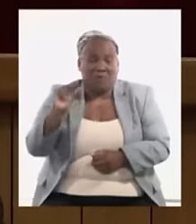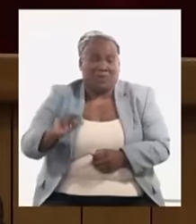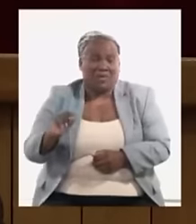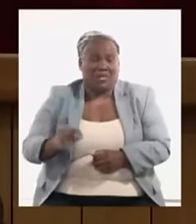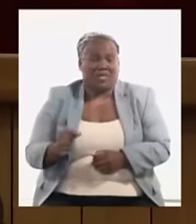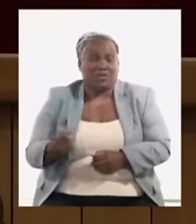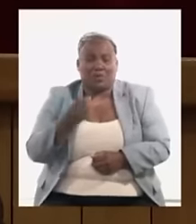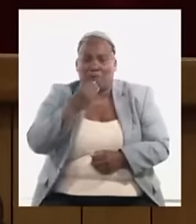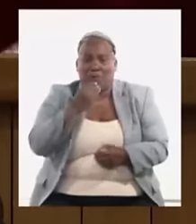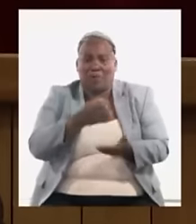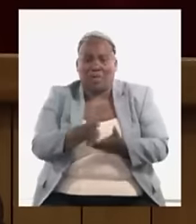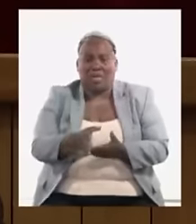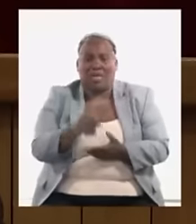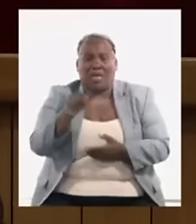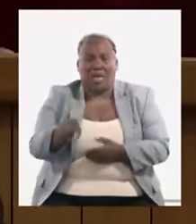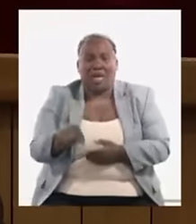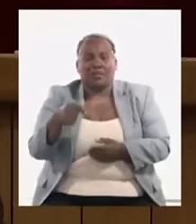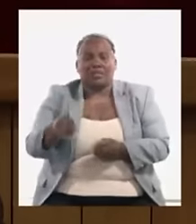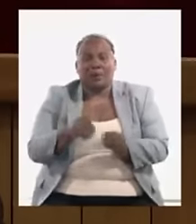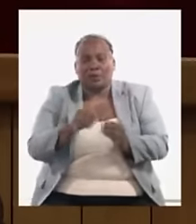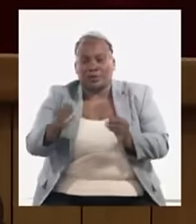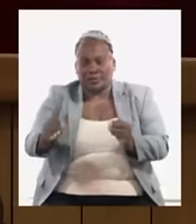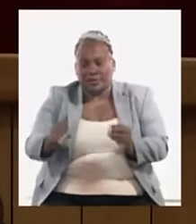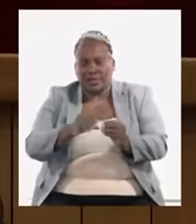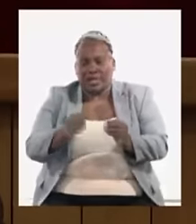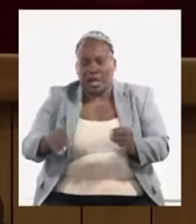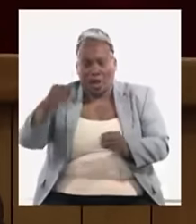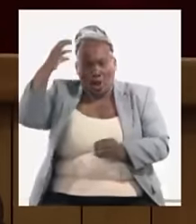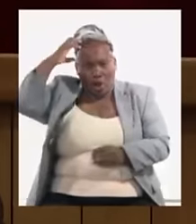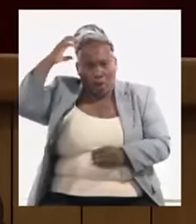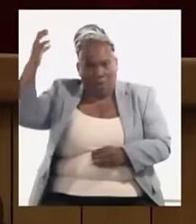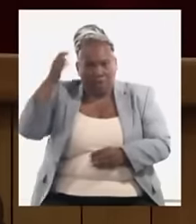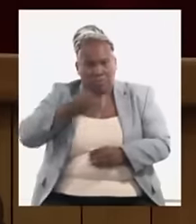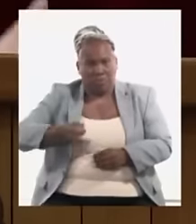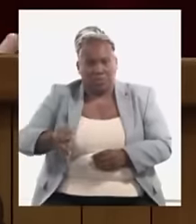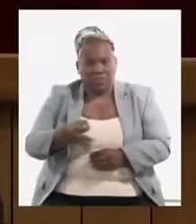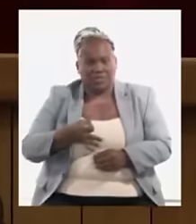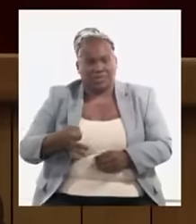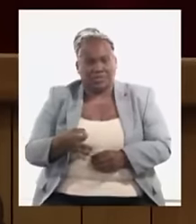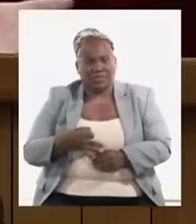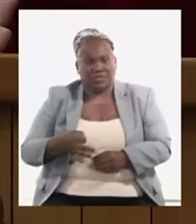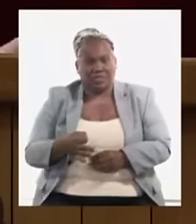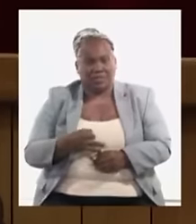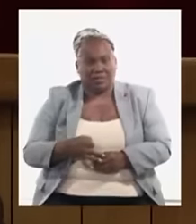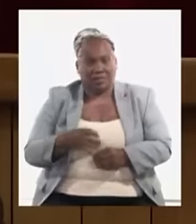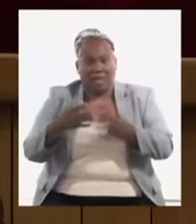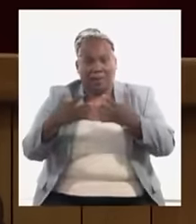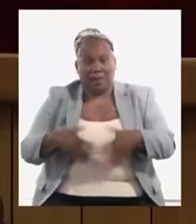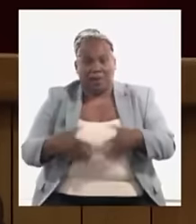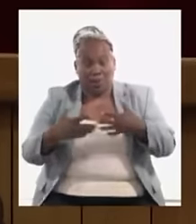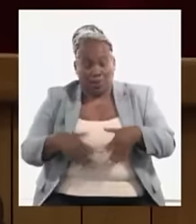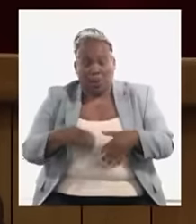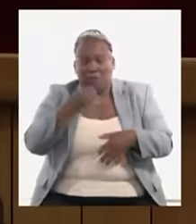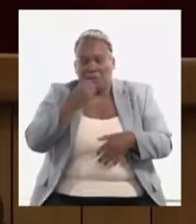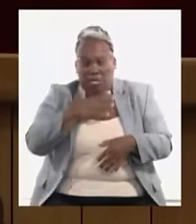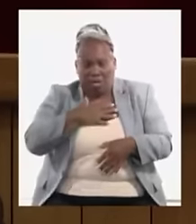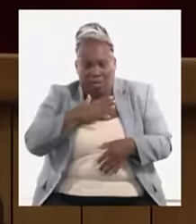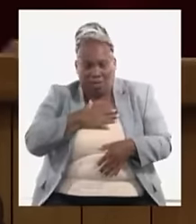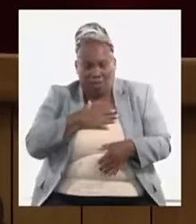sostener eso entonces se está descentralizando en los gobiernos de los municipios que según lo que produzcan pueden ellos mismos